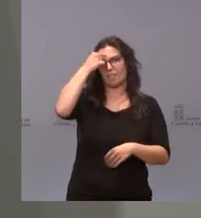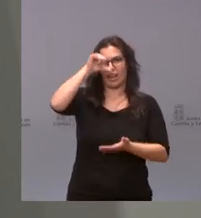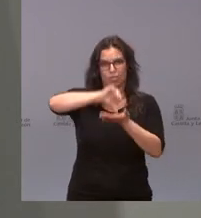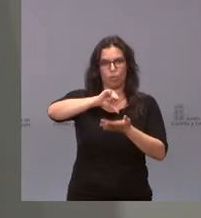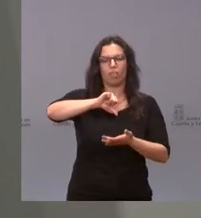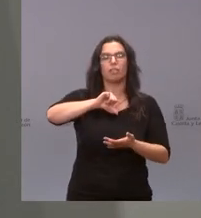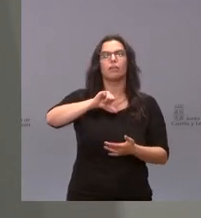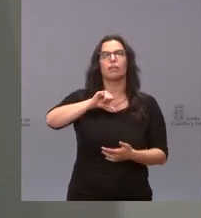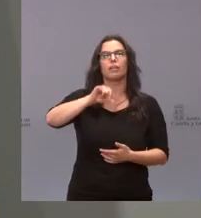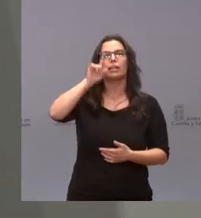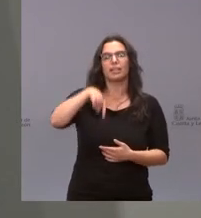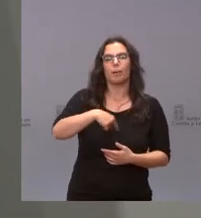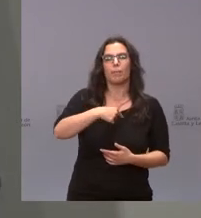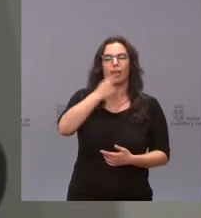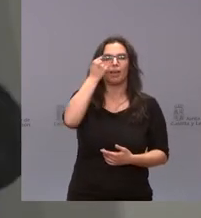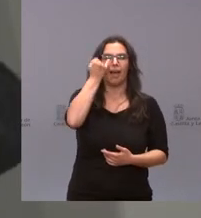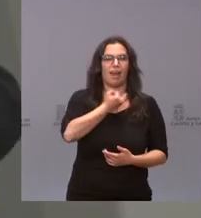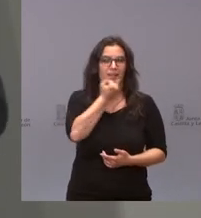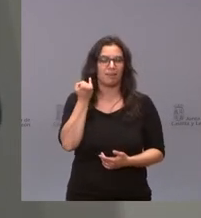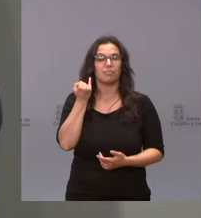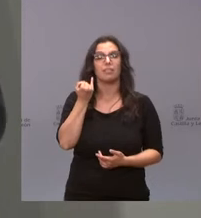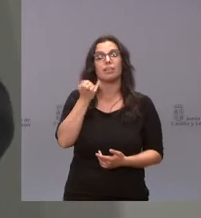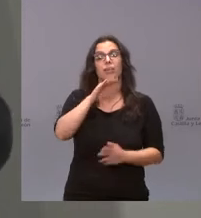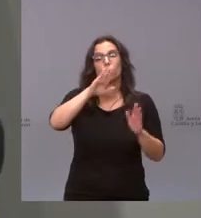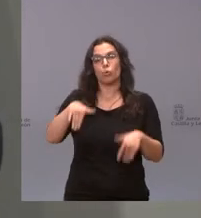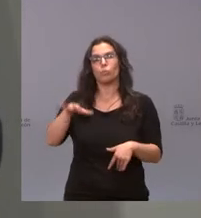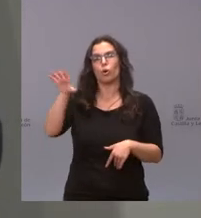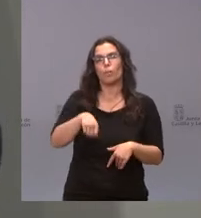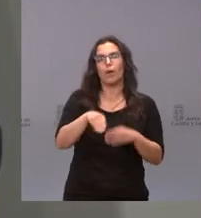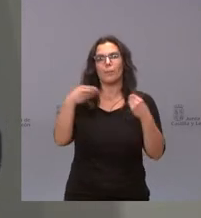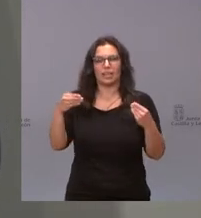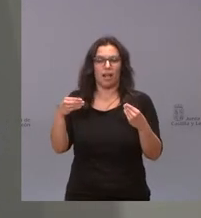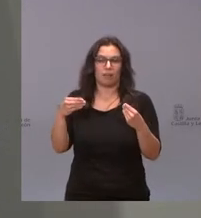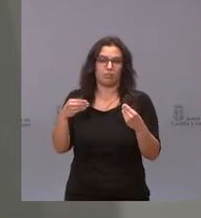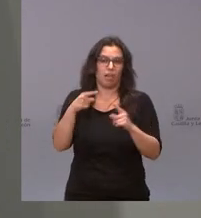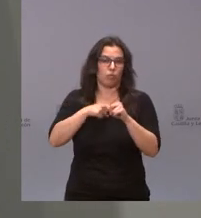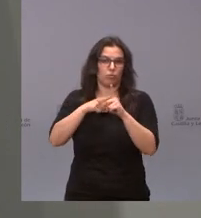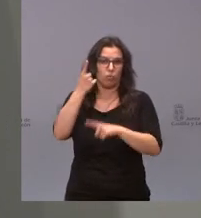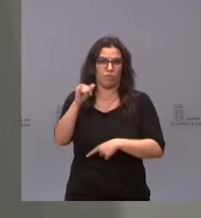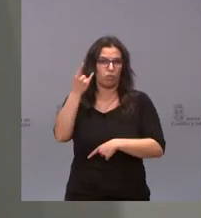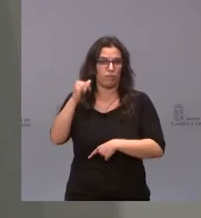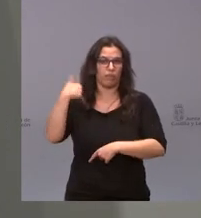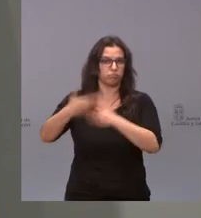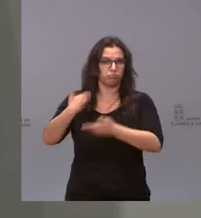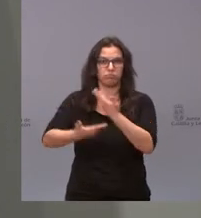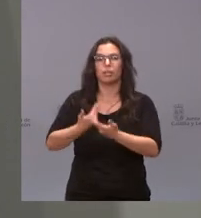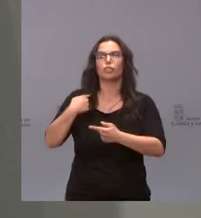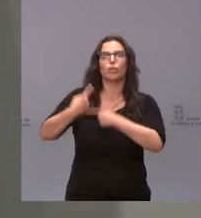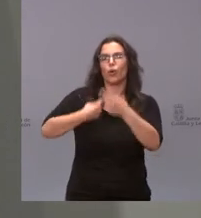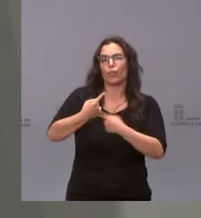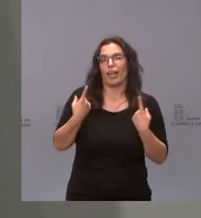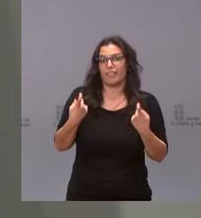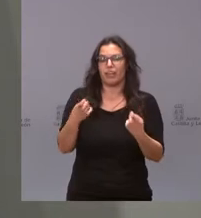y en Arenas de San Pedro. Y, por último, compra de material desechable necesario para la actividad diaria del hospital